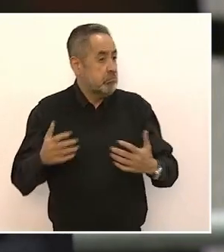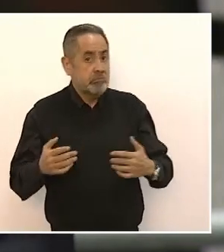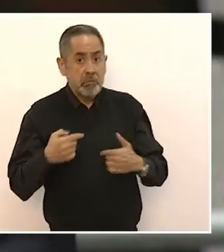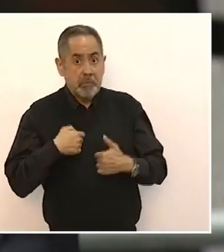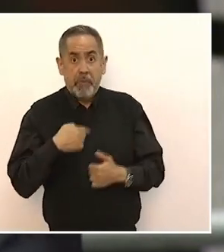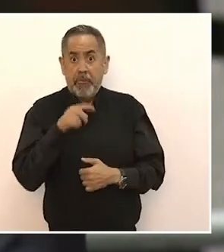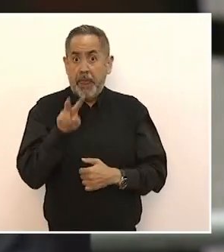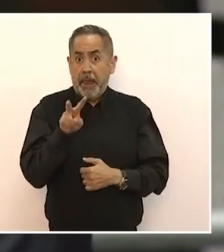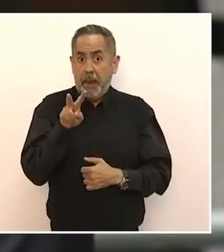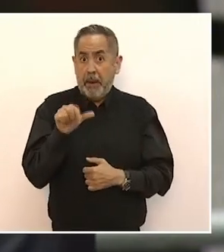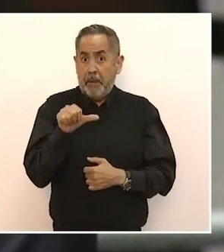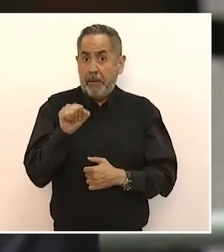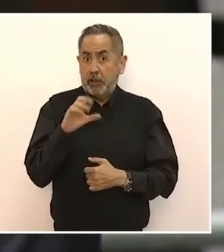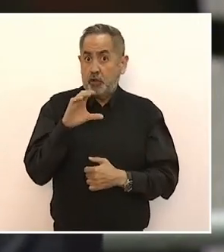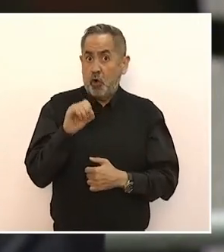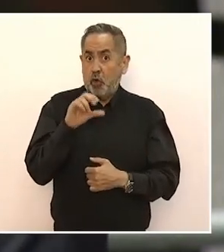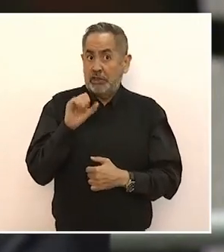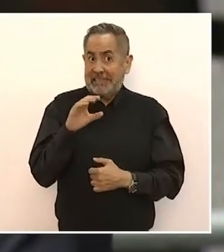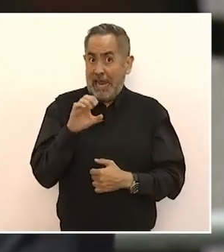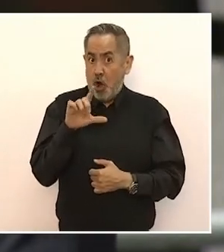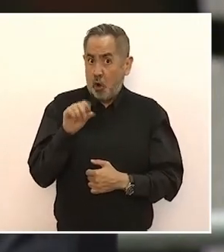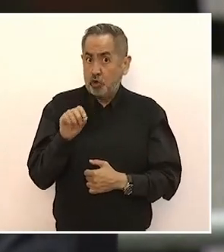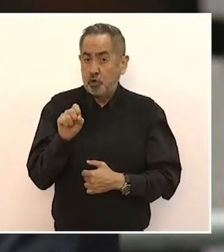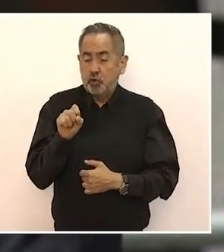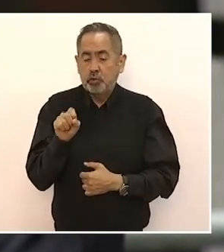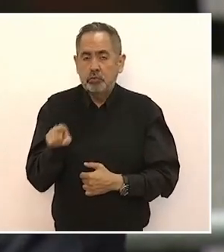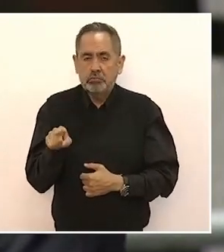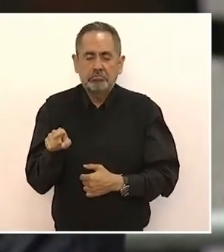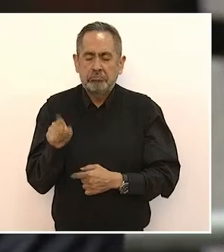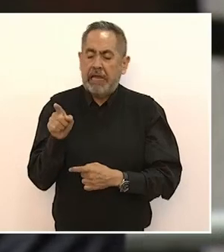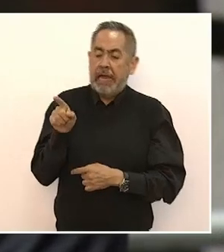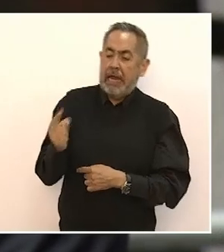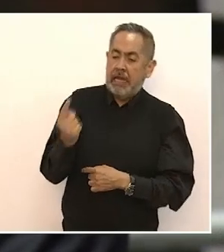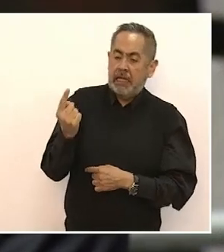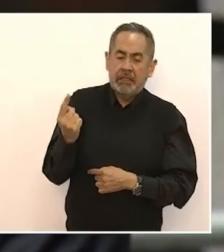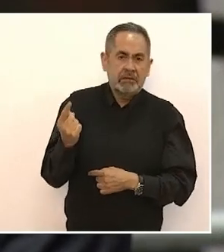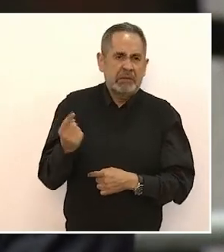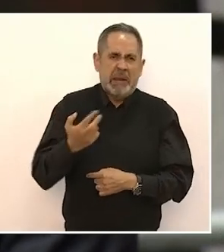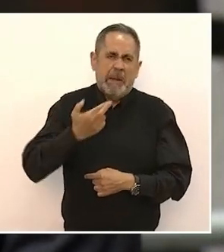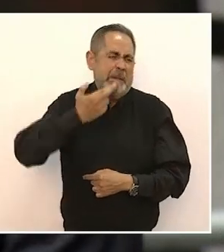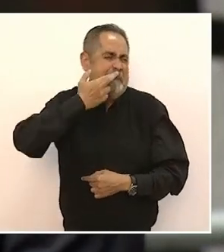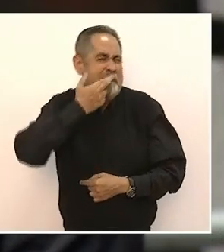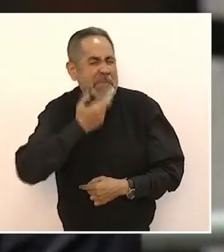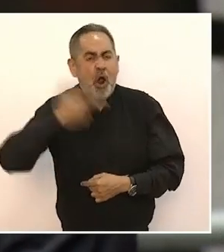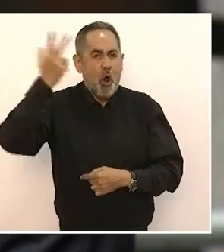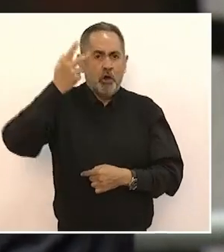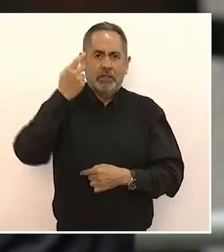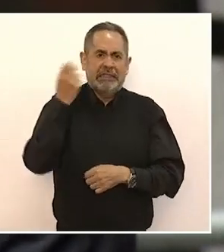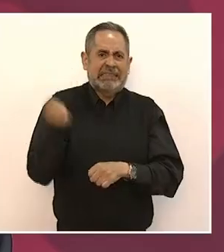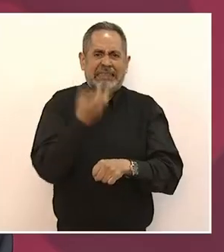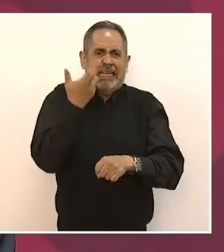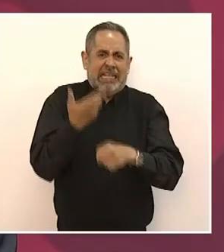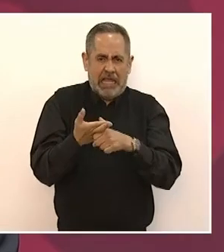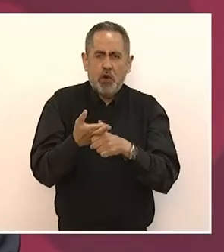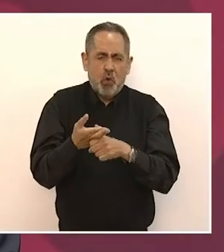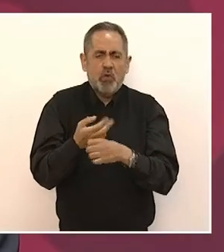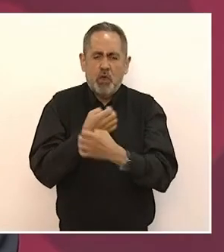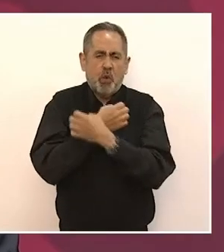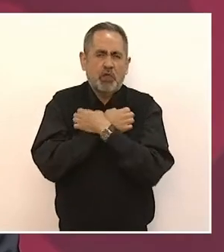para muchos, el mejor secretario de Educación del país,